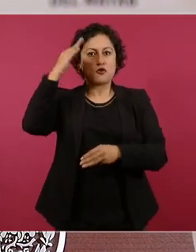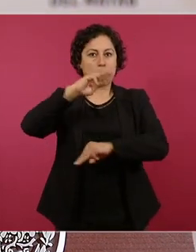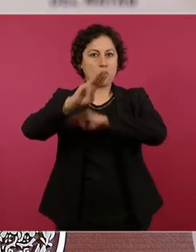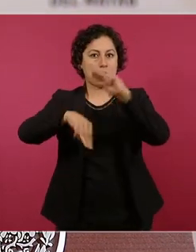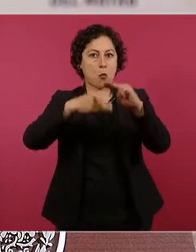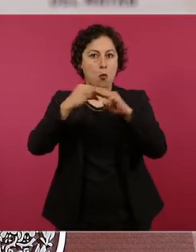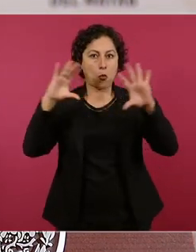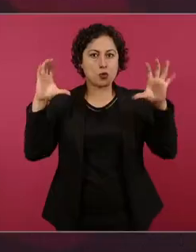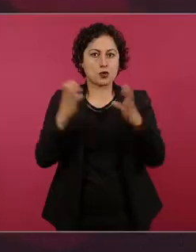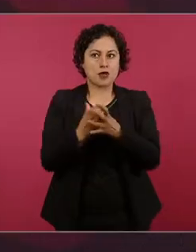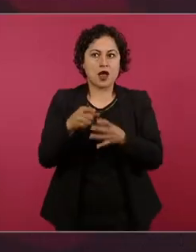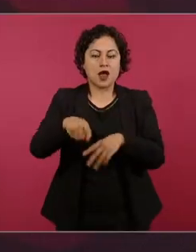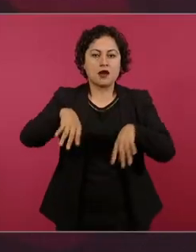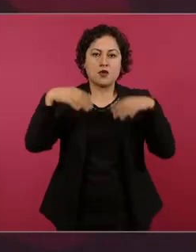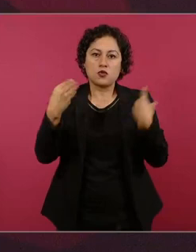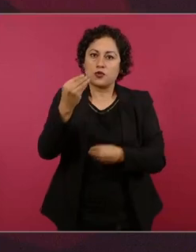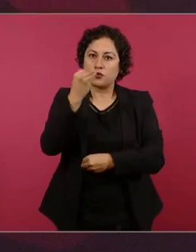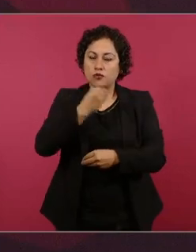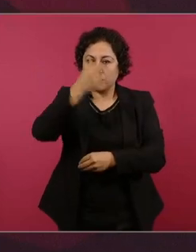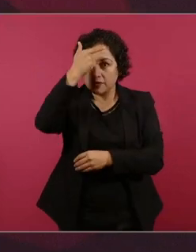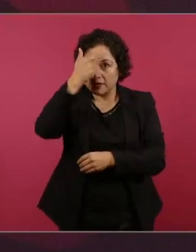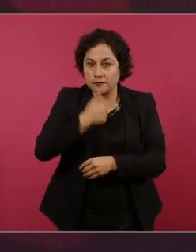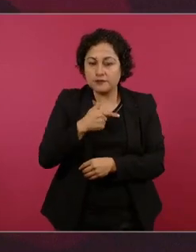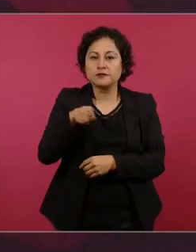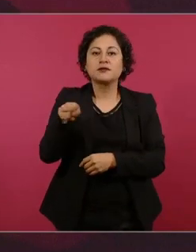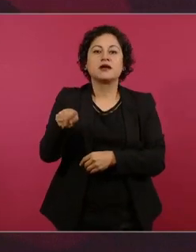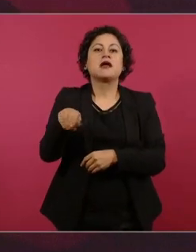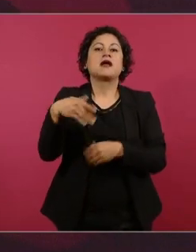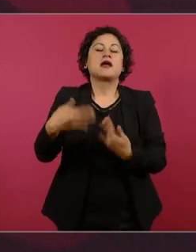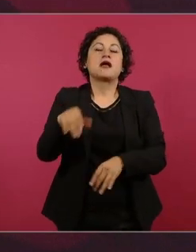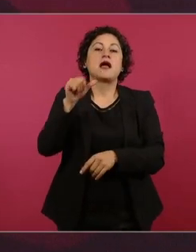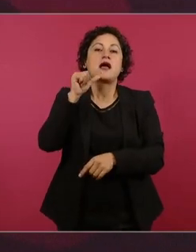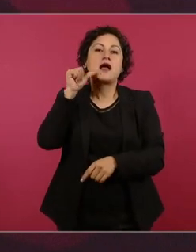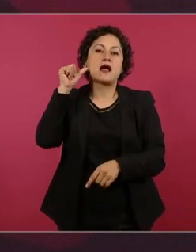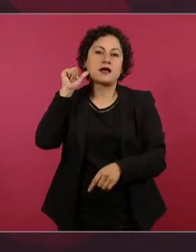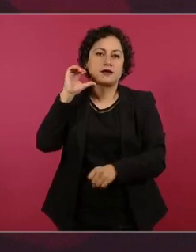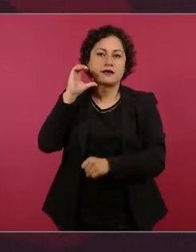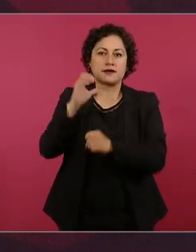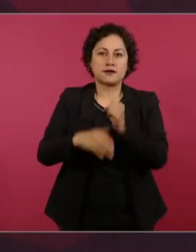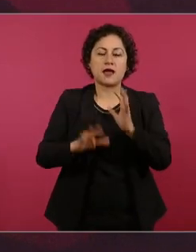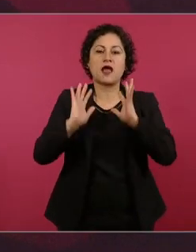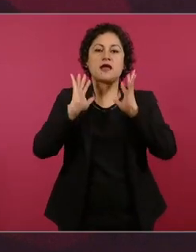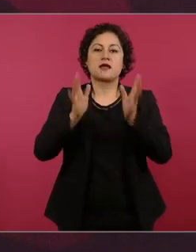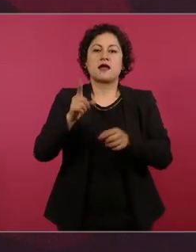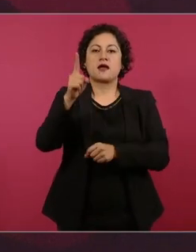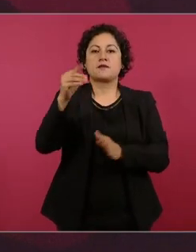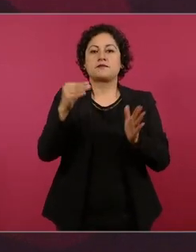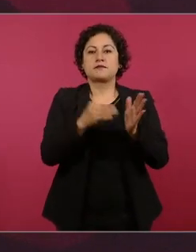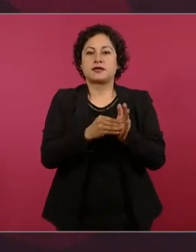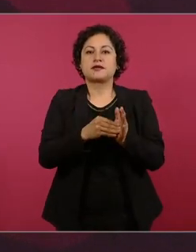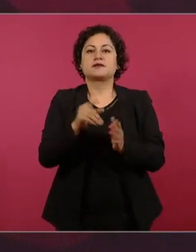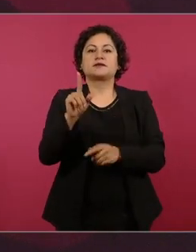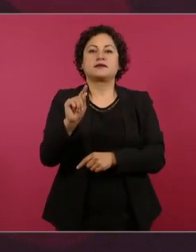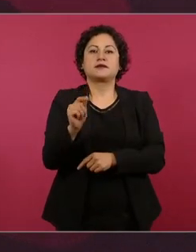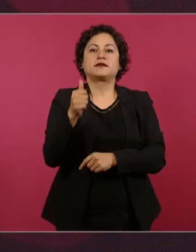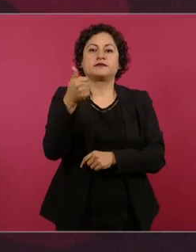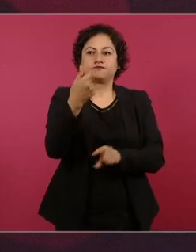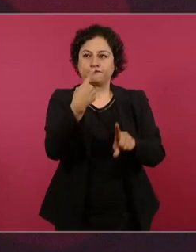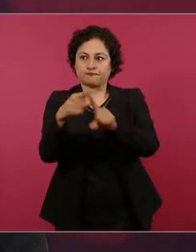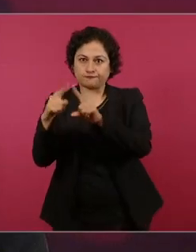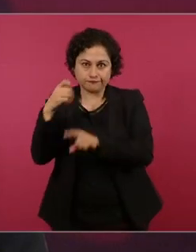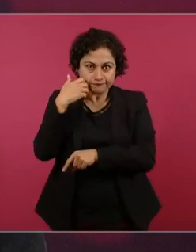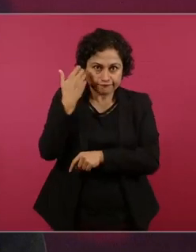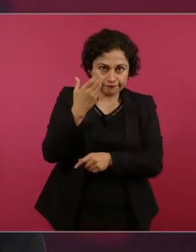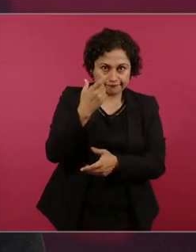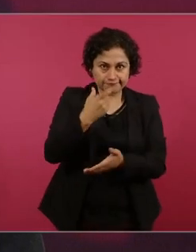actualmente al cierre del día de ayer ya tenemos mil 76 compradores 631